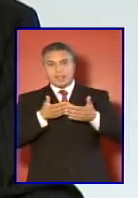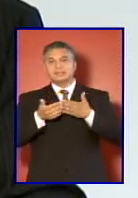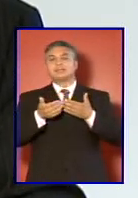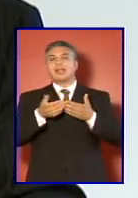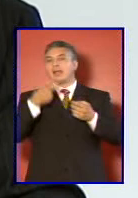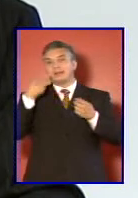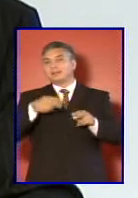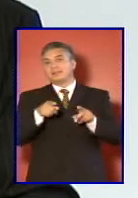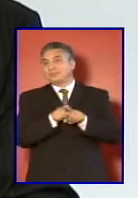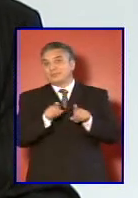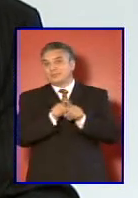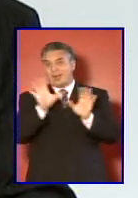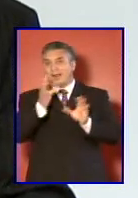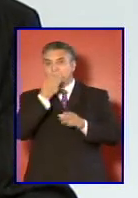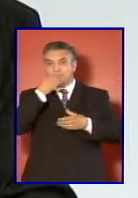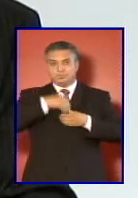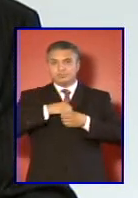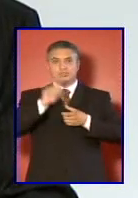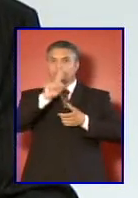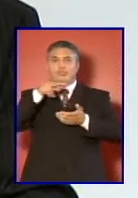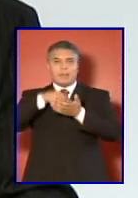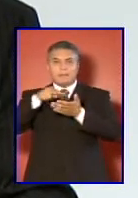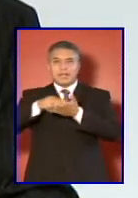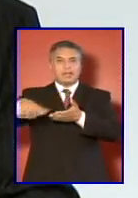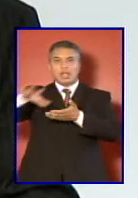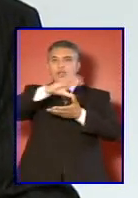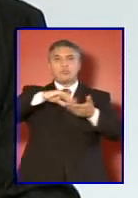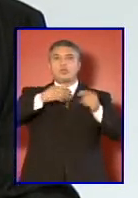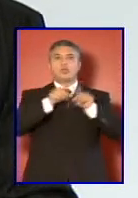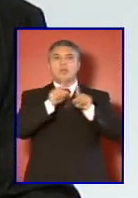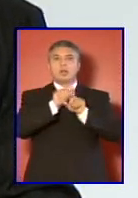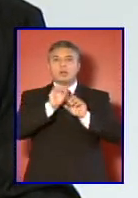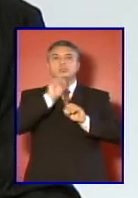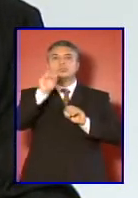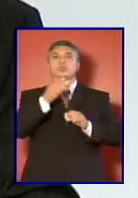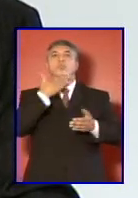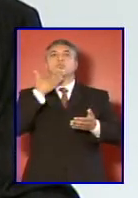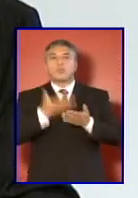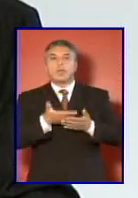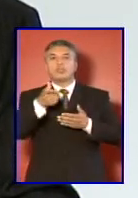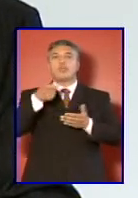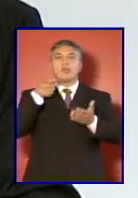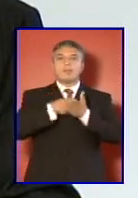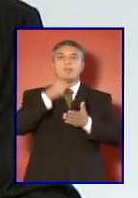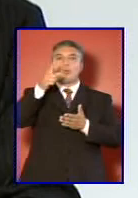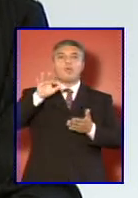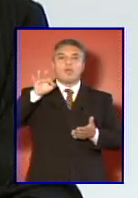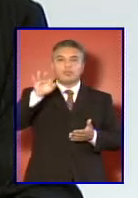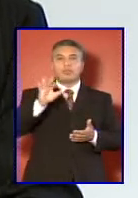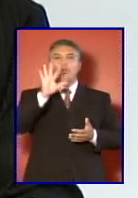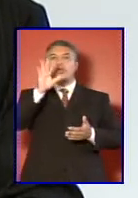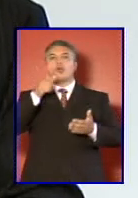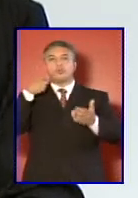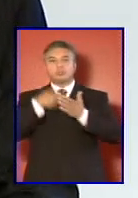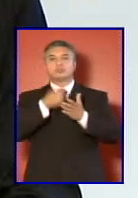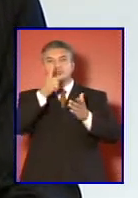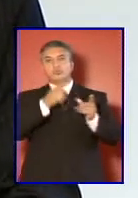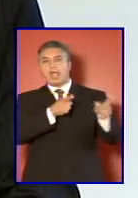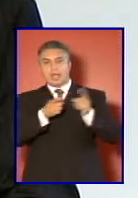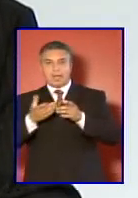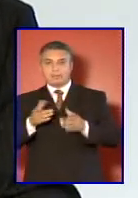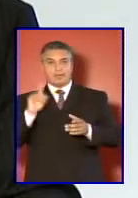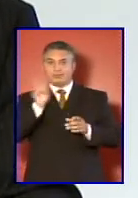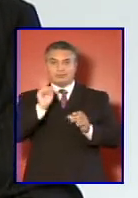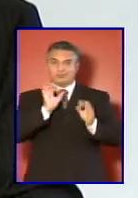reservadas no espere la comunidad de defensa que les notifique cuando compramos un avión o un elemento de arma no